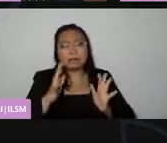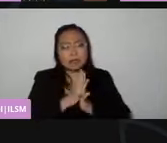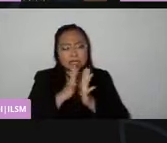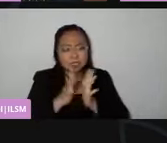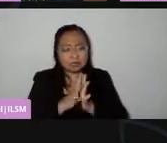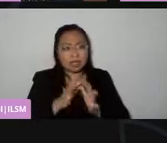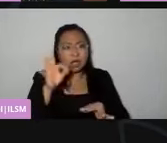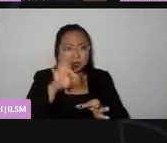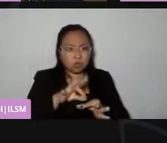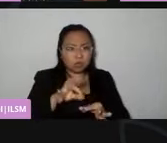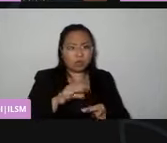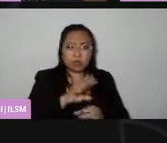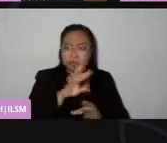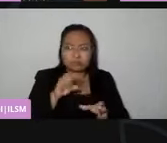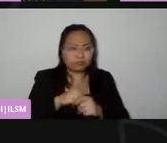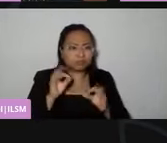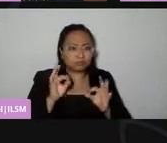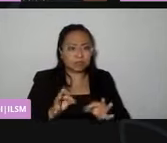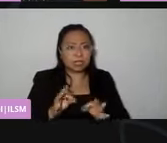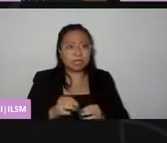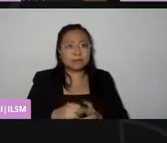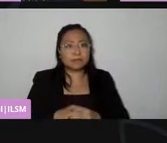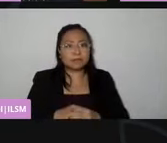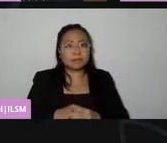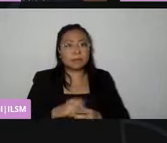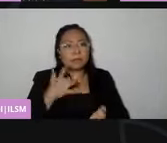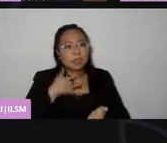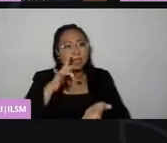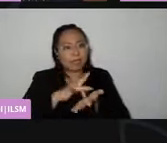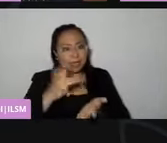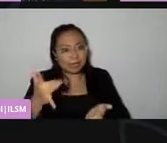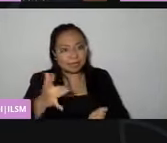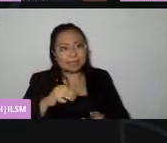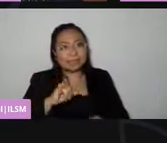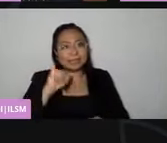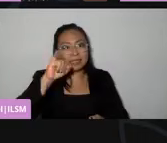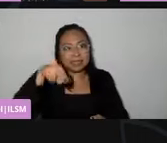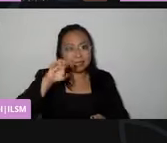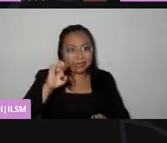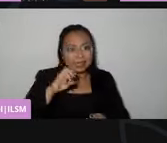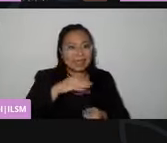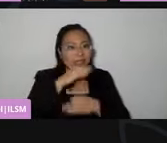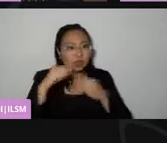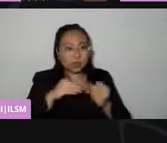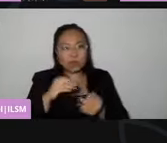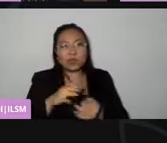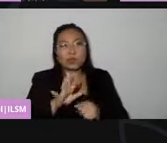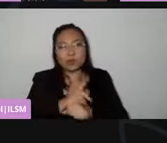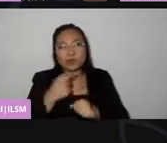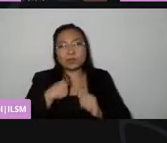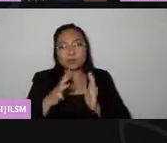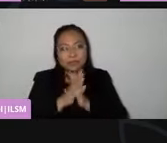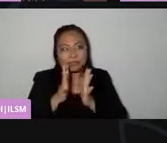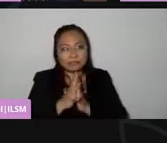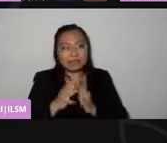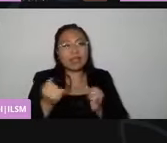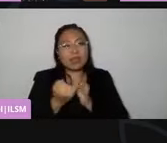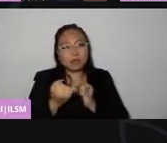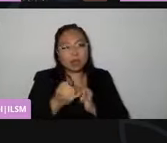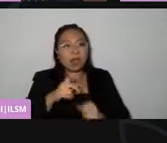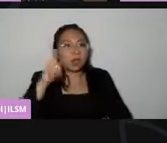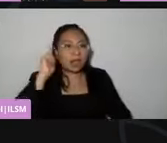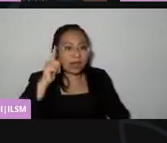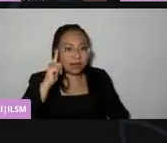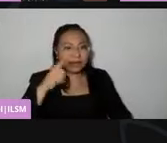Bueno, agradecemos mucho este espacio, en nombre del Instituto Nacional Electoral agradezco, y espero tener la oportunidad de estar de nuevo con ustedes.